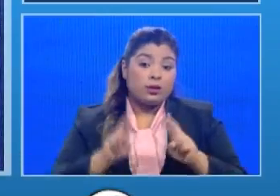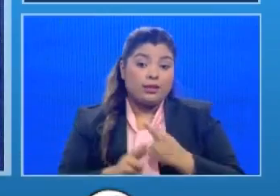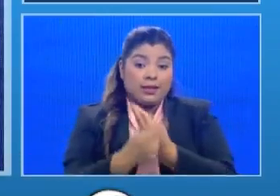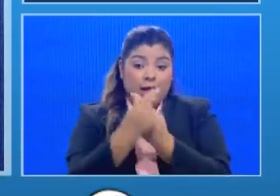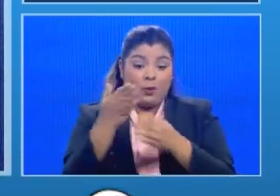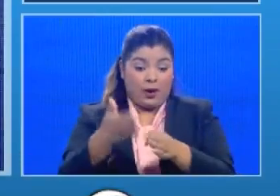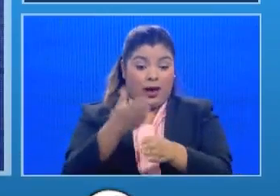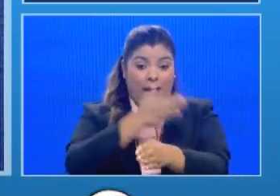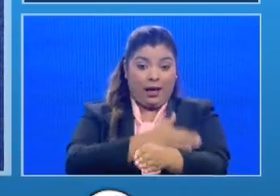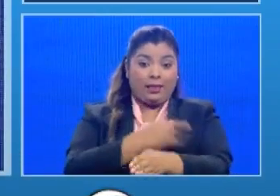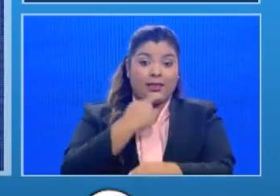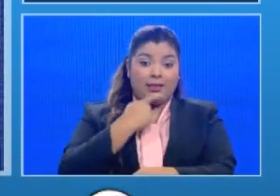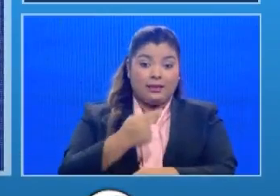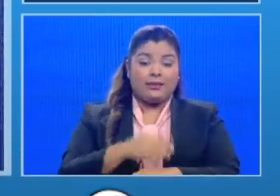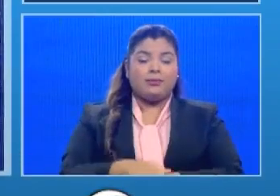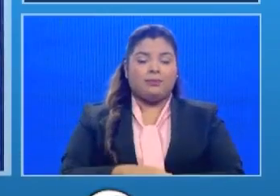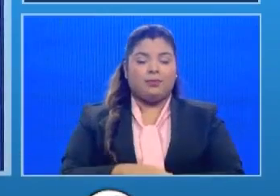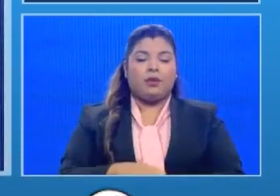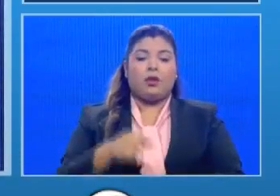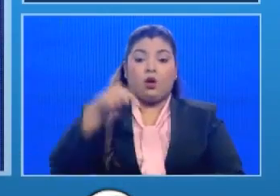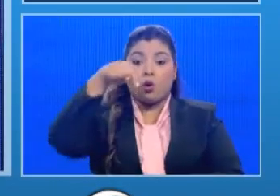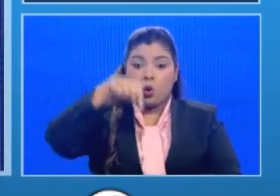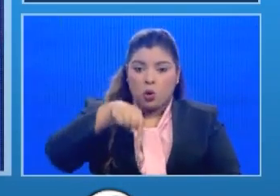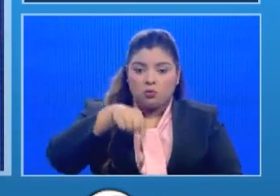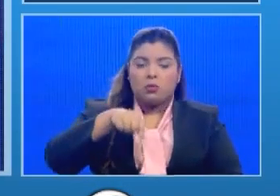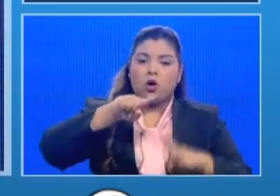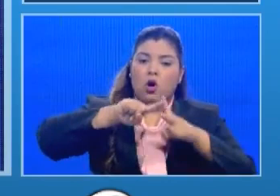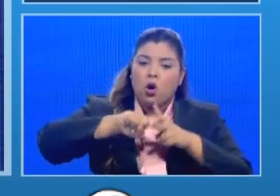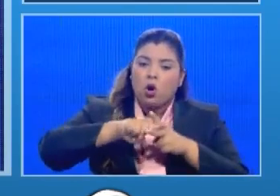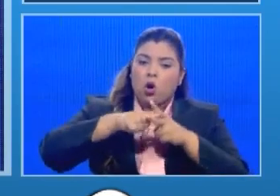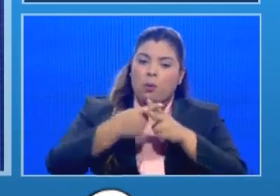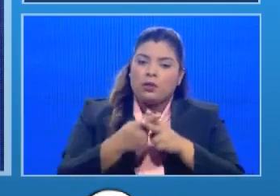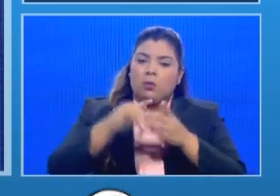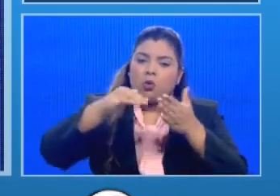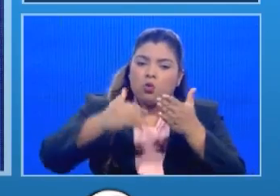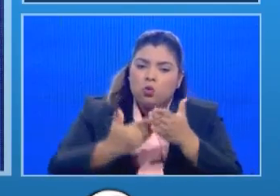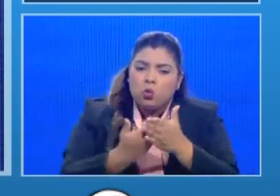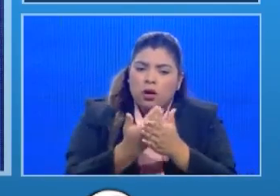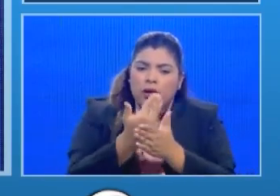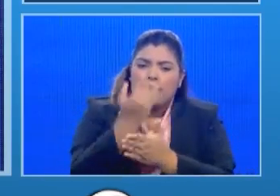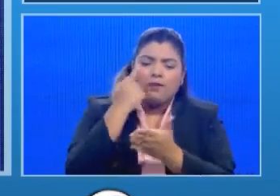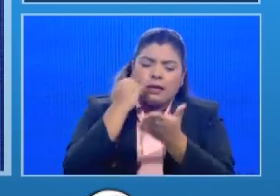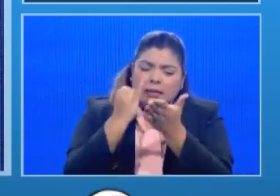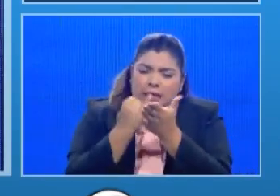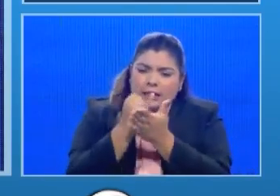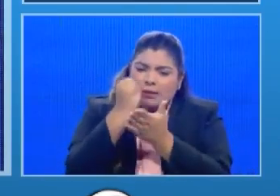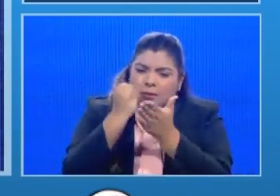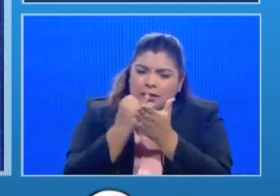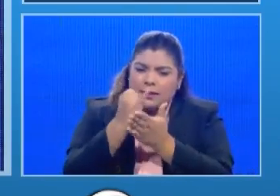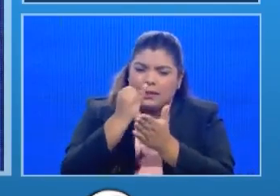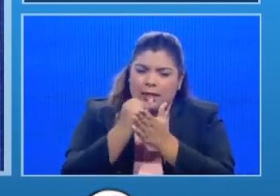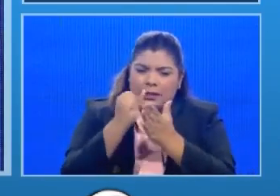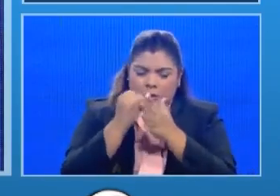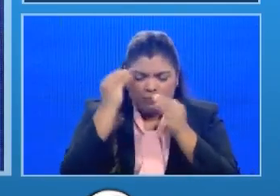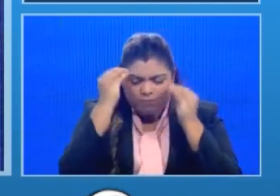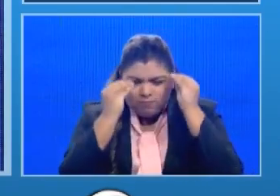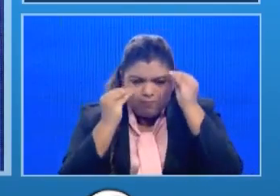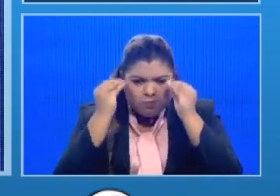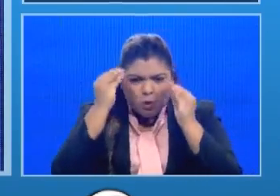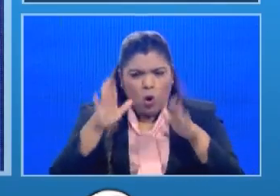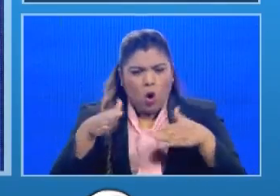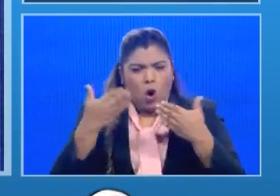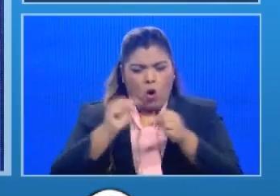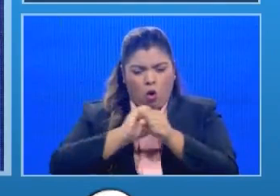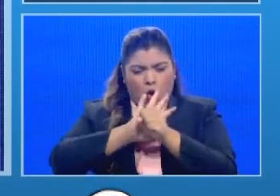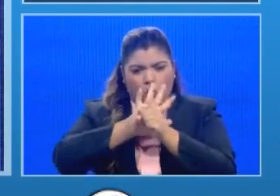venido adelantando un nuevo análisis de la información de cómo ha venido evolucionando la epidemia